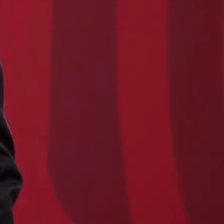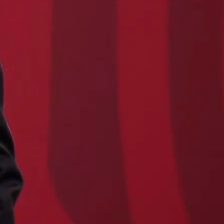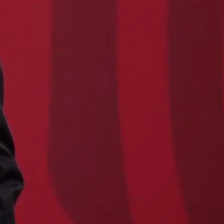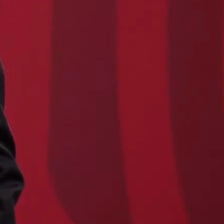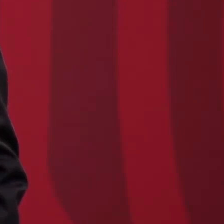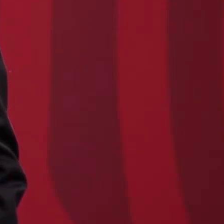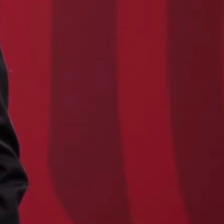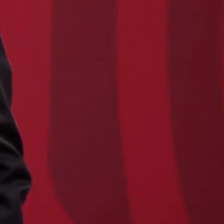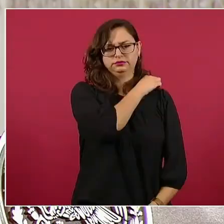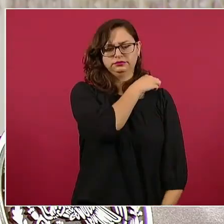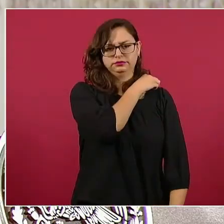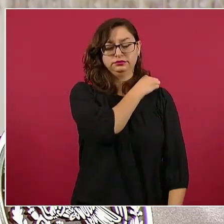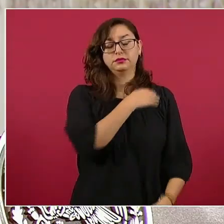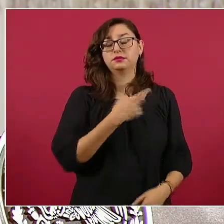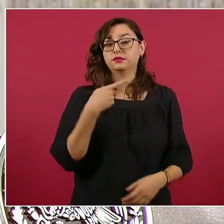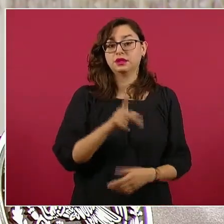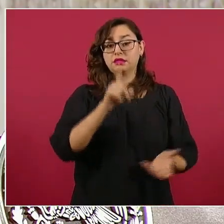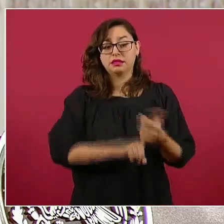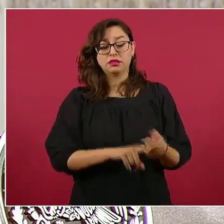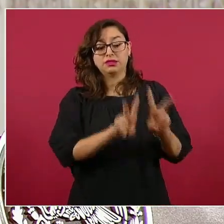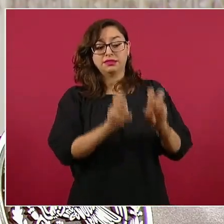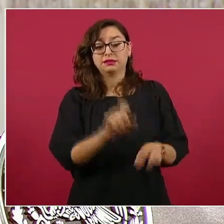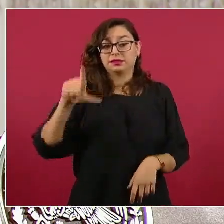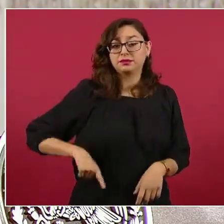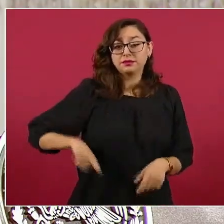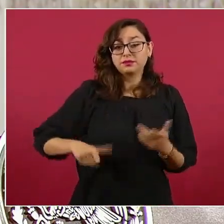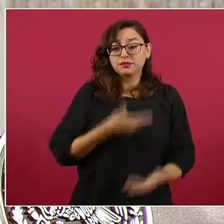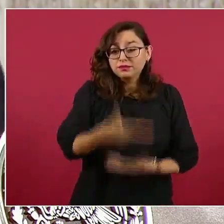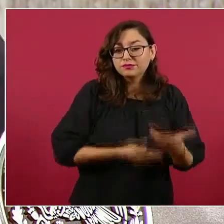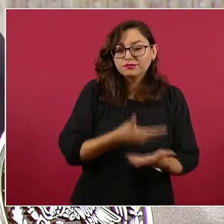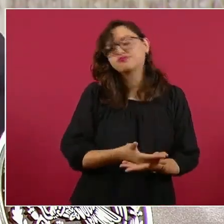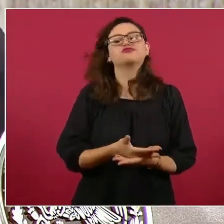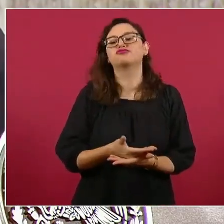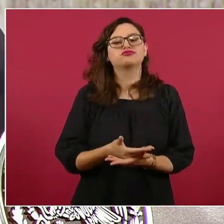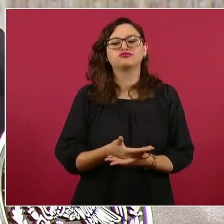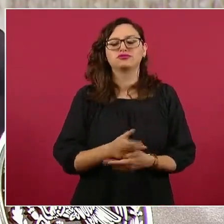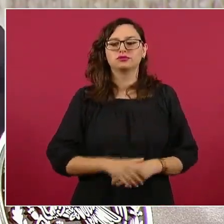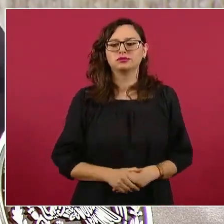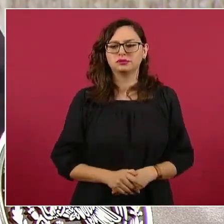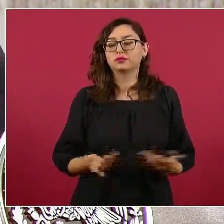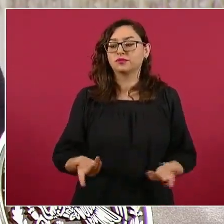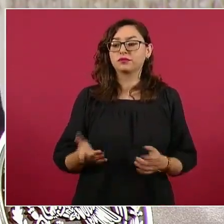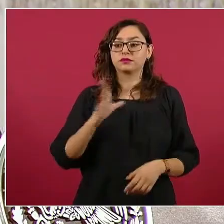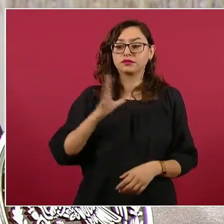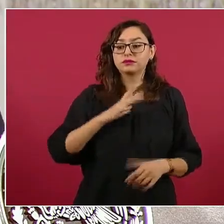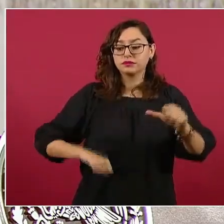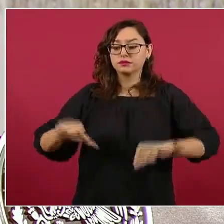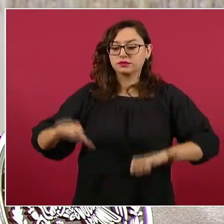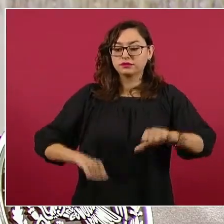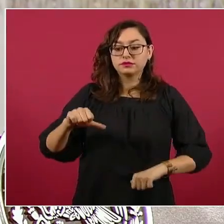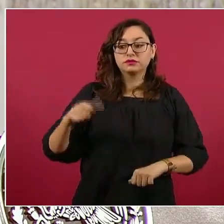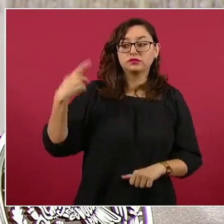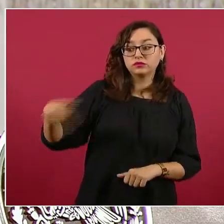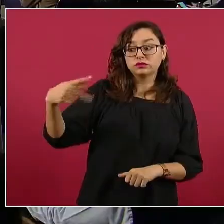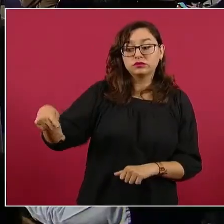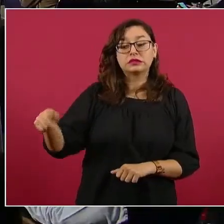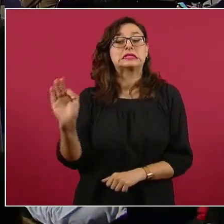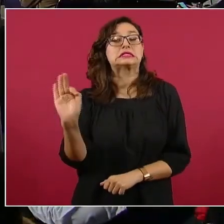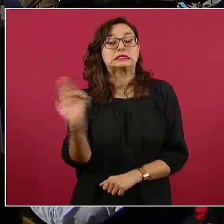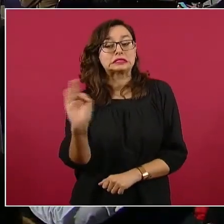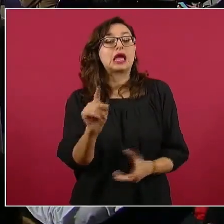sino estamos hablando de cuestiones relacionadas, que pueden tener relación con la función pública, pero eso no está establecido en este momento.